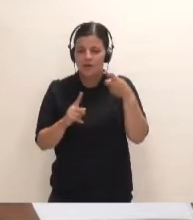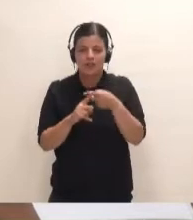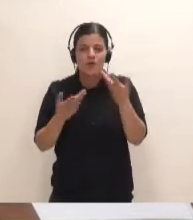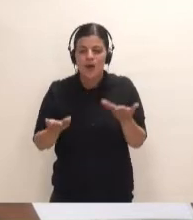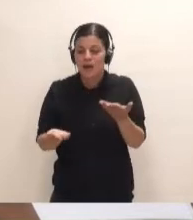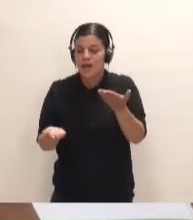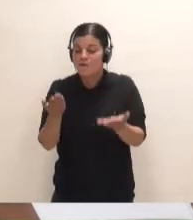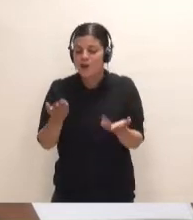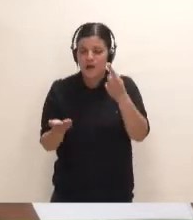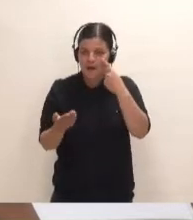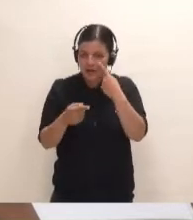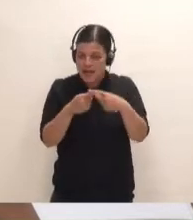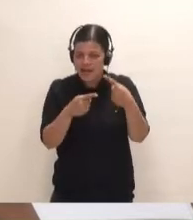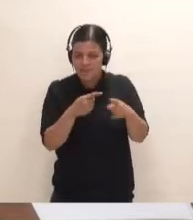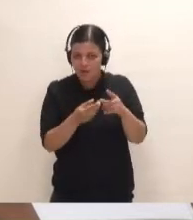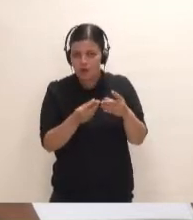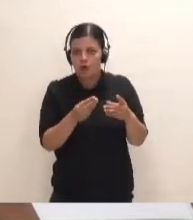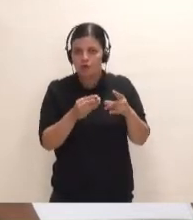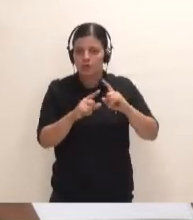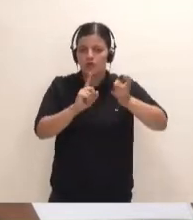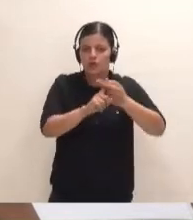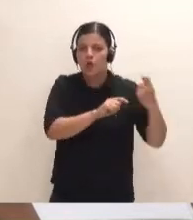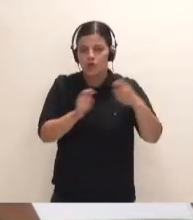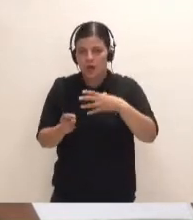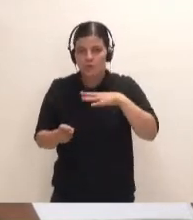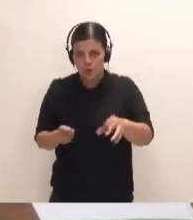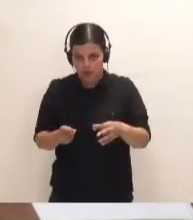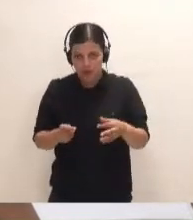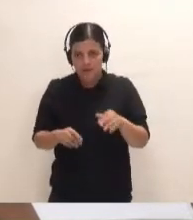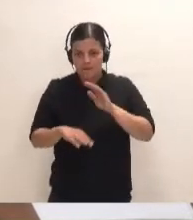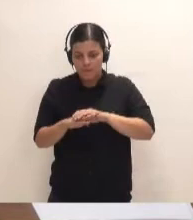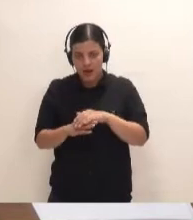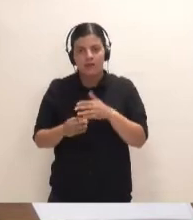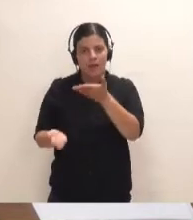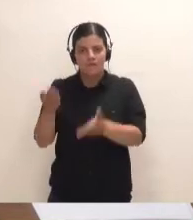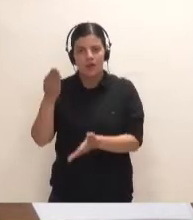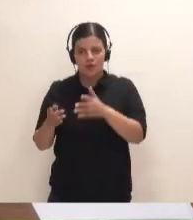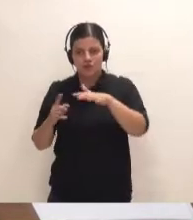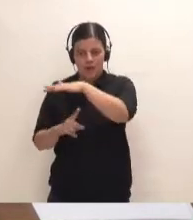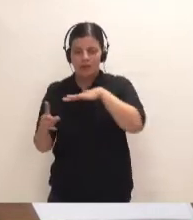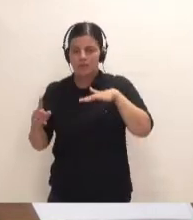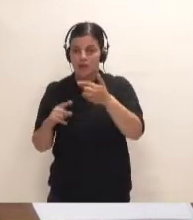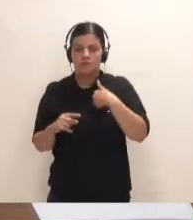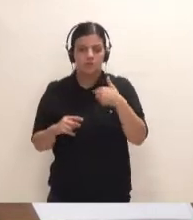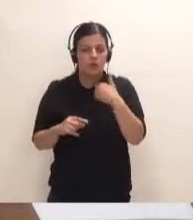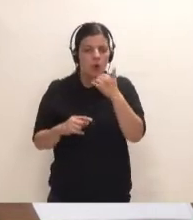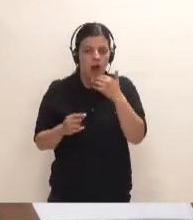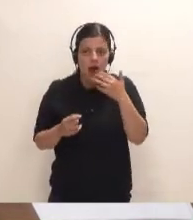si habría elementos correctores que se pudieran modificar en esa evaluación ambiental. No conozco ninguna actuación de cierta